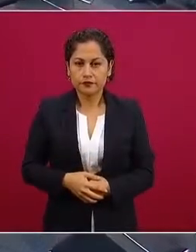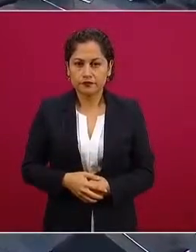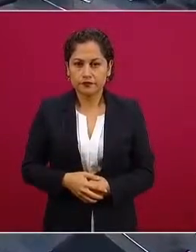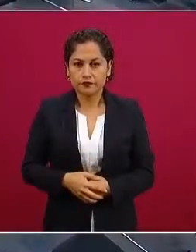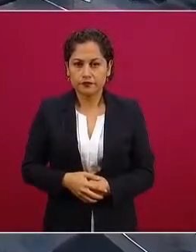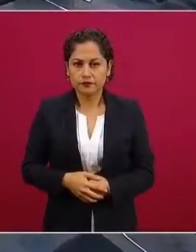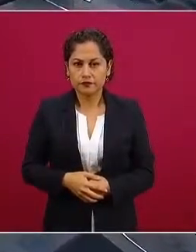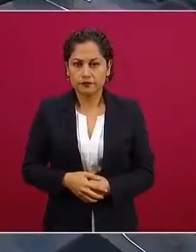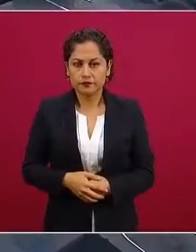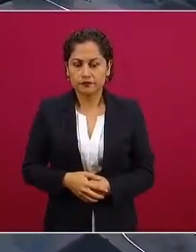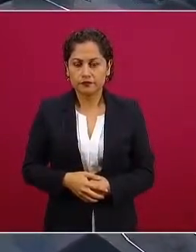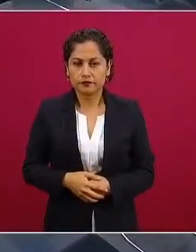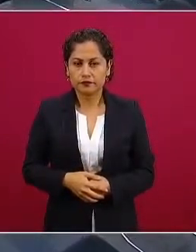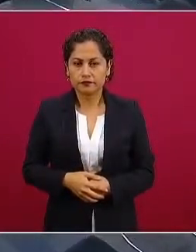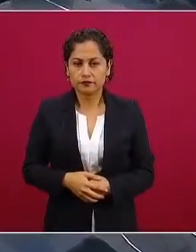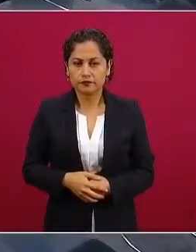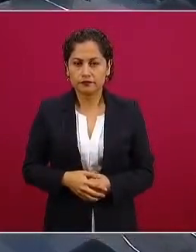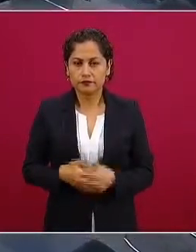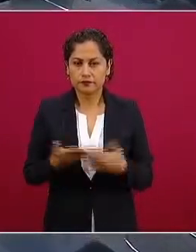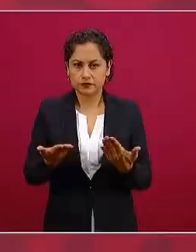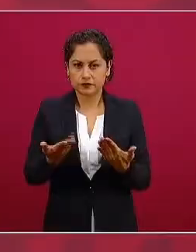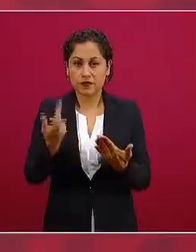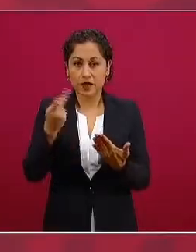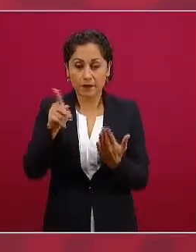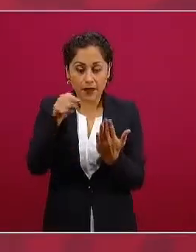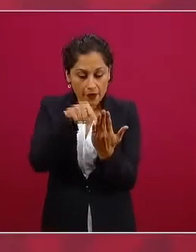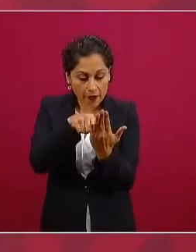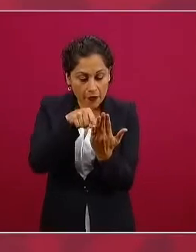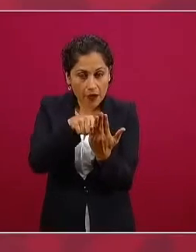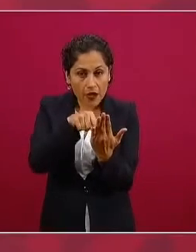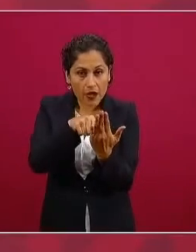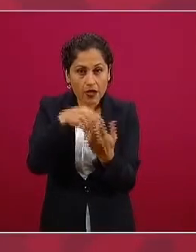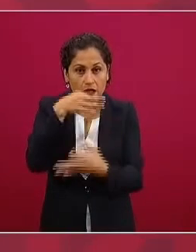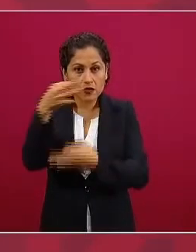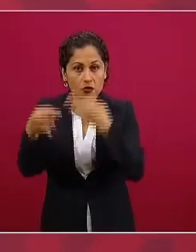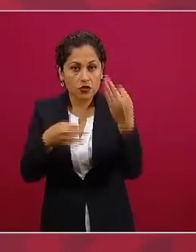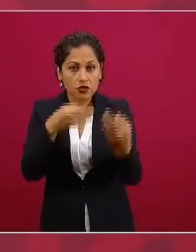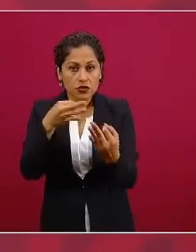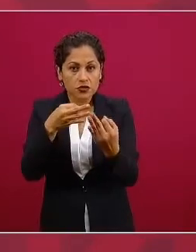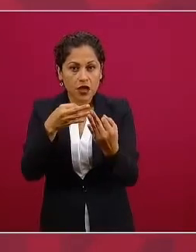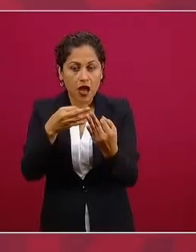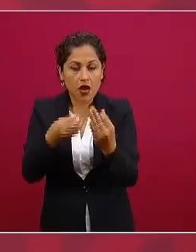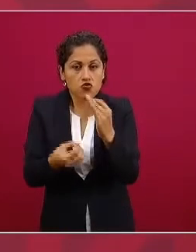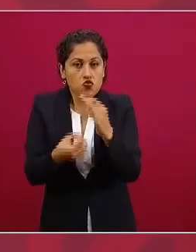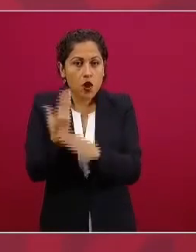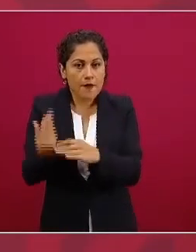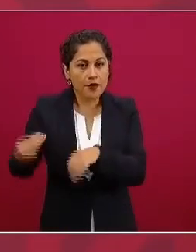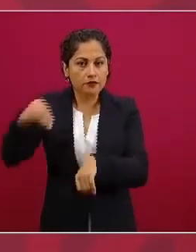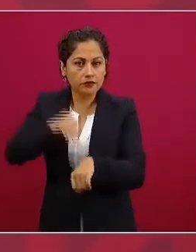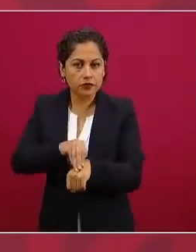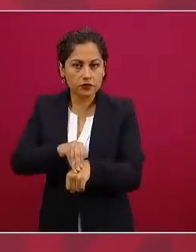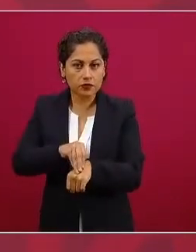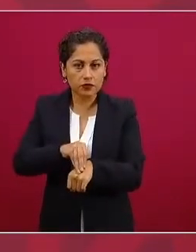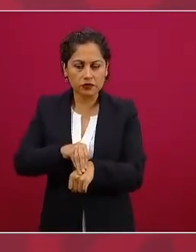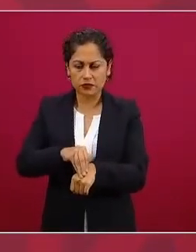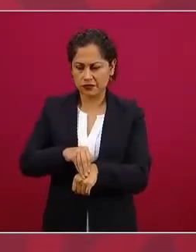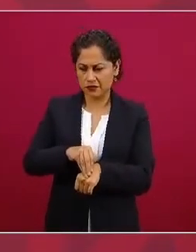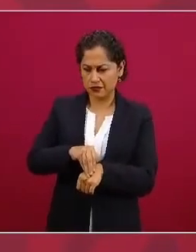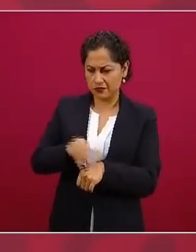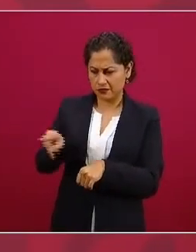y lo actualizan y lo lo ponen digo sí señor sí